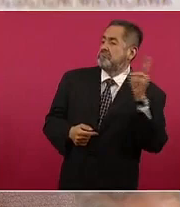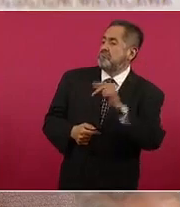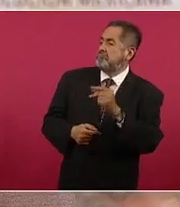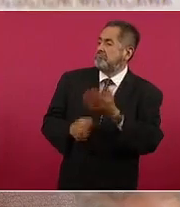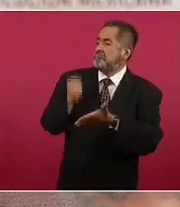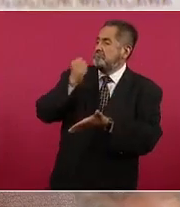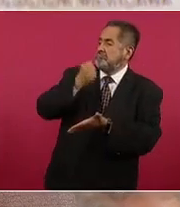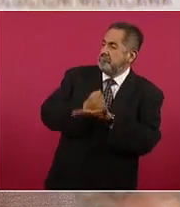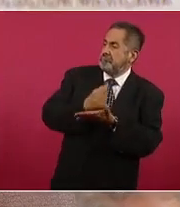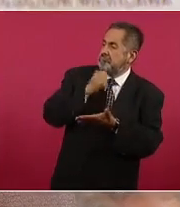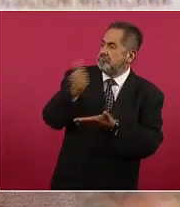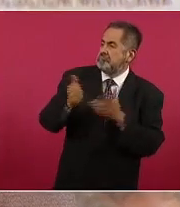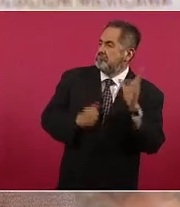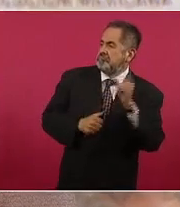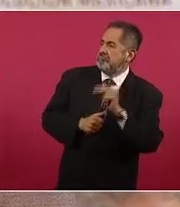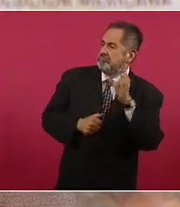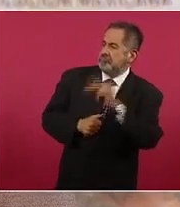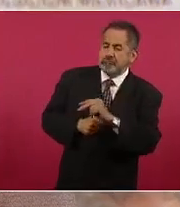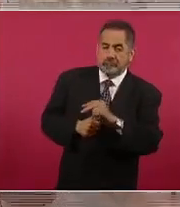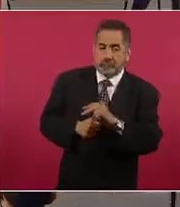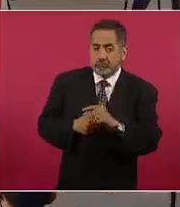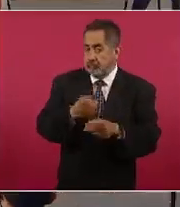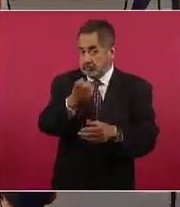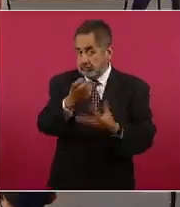porque ese es un tema muy importante